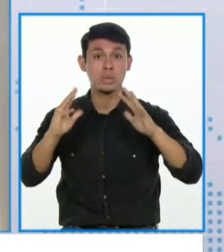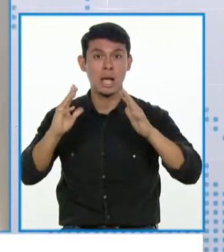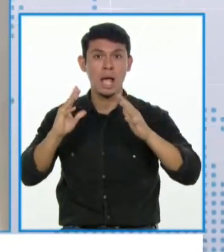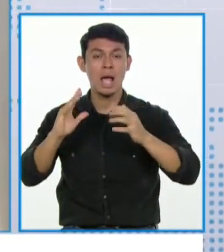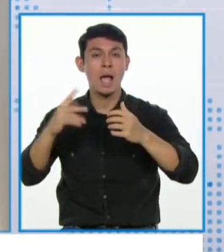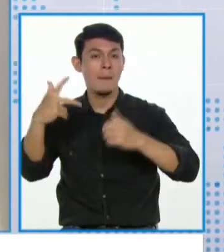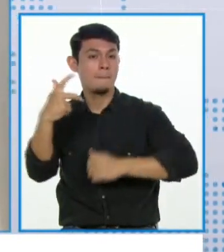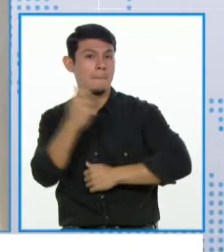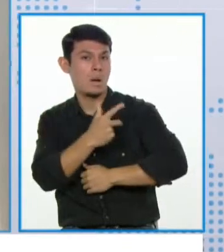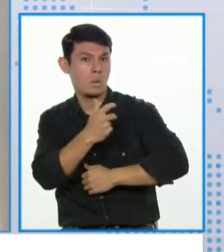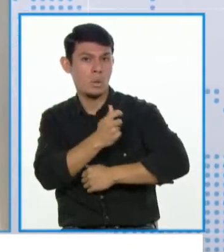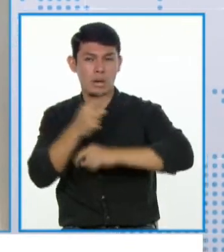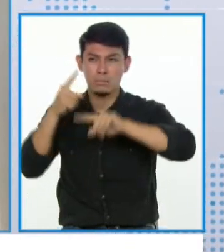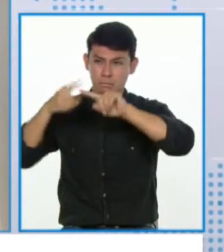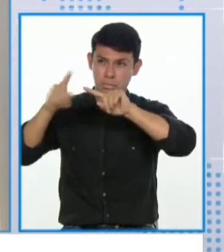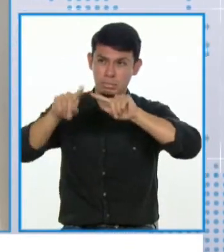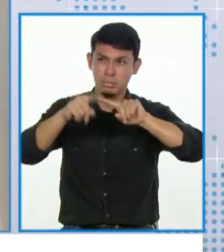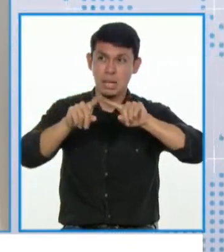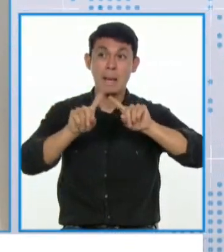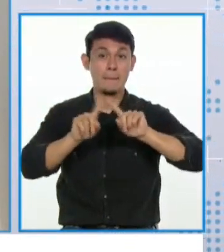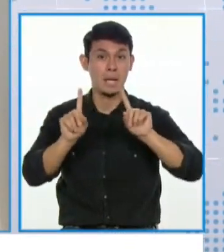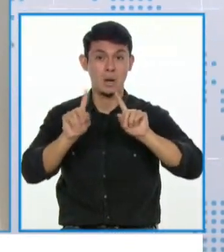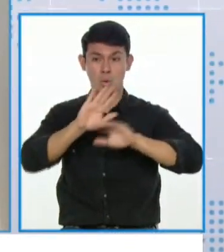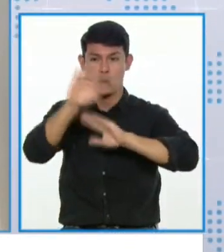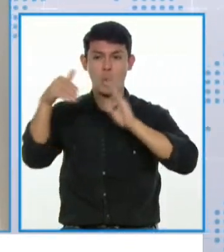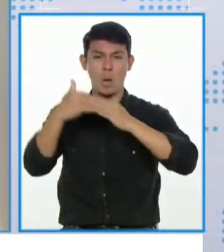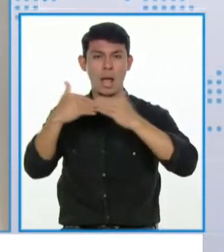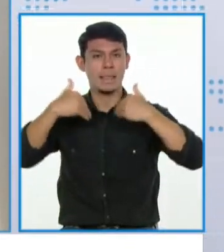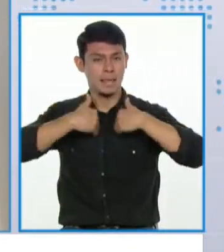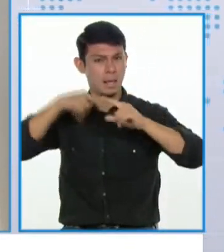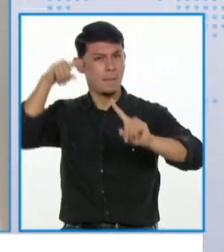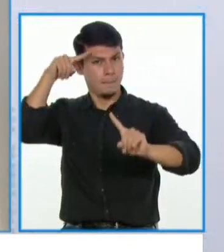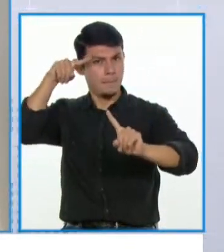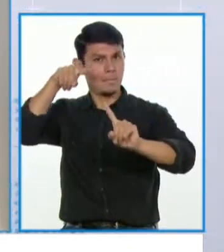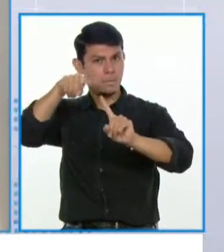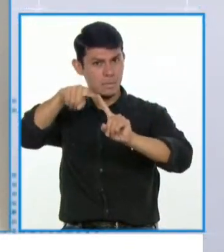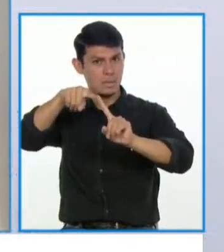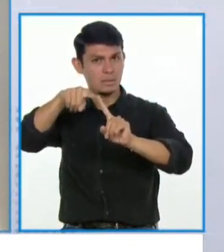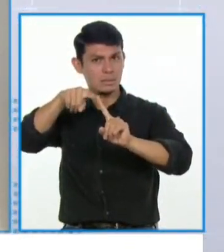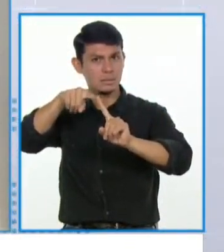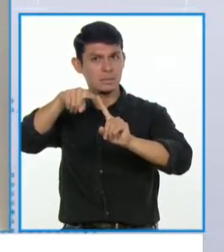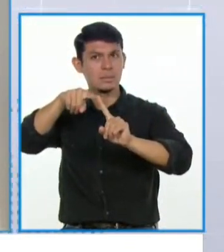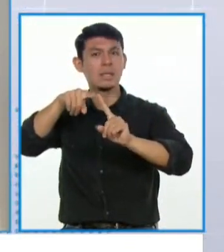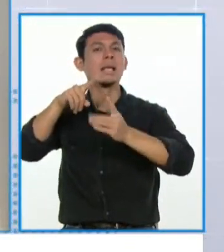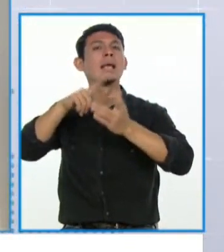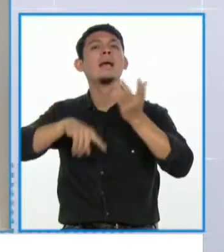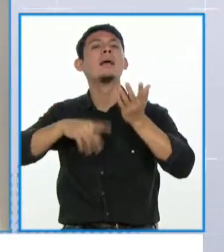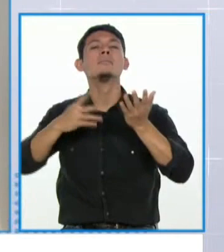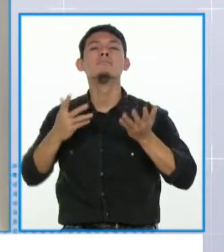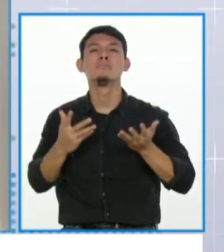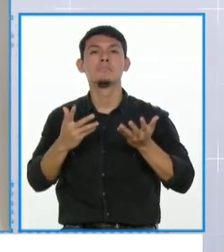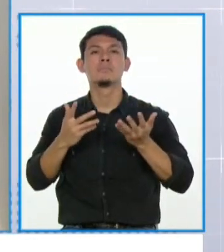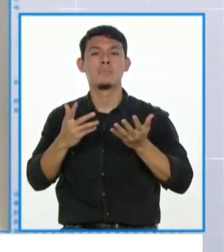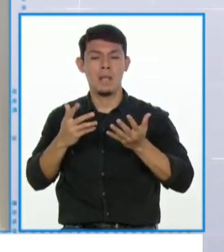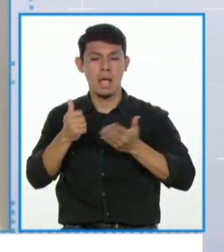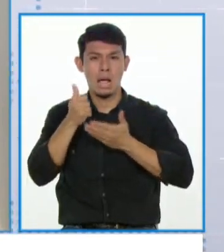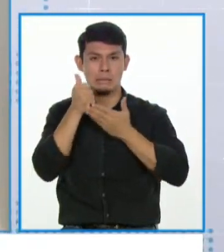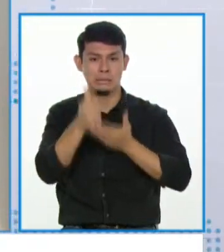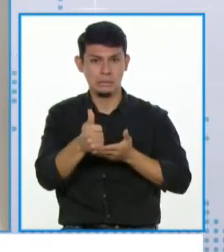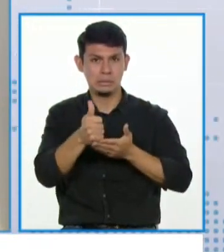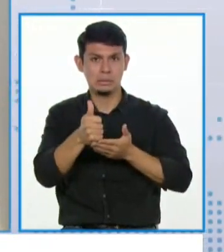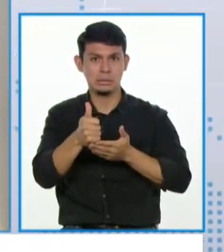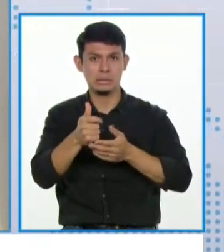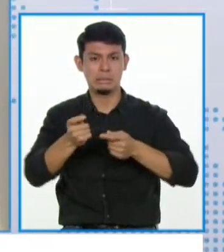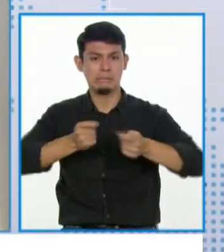distintas, pero todas tienen el mismo objetivo. No cumplen lo que es poder controlar el